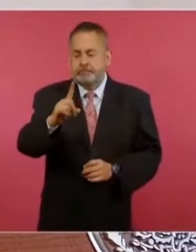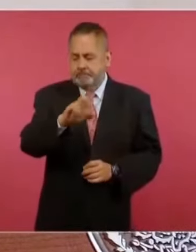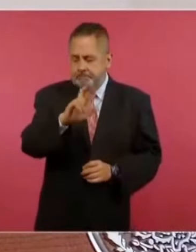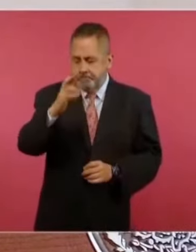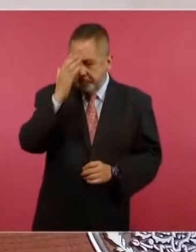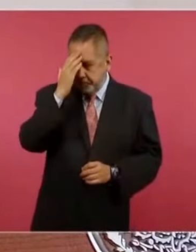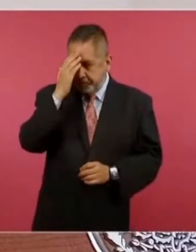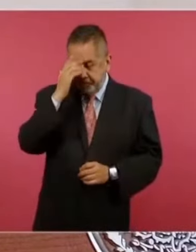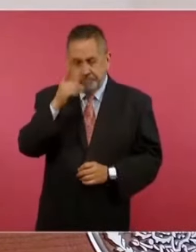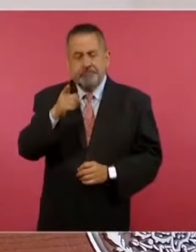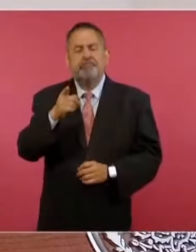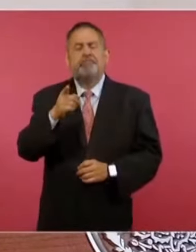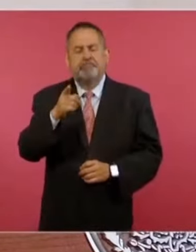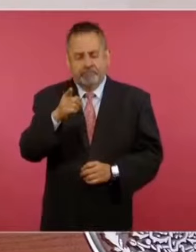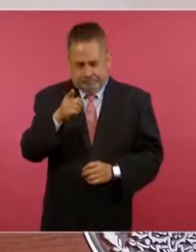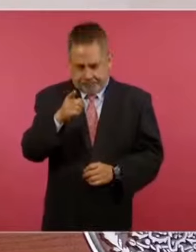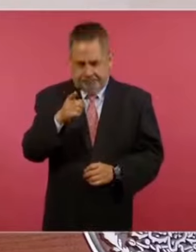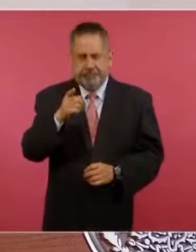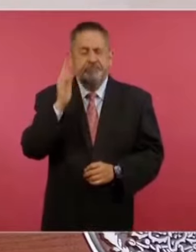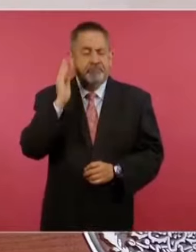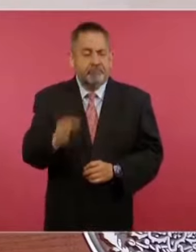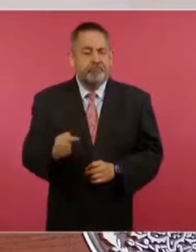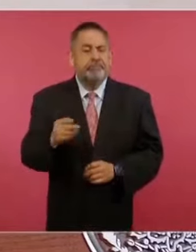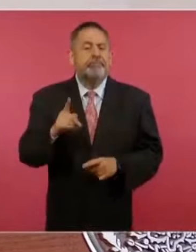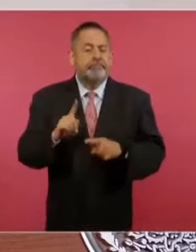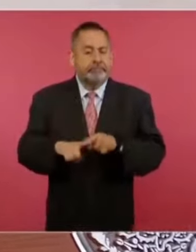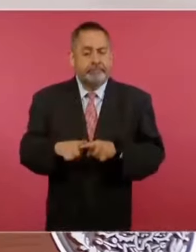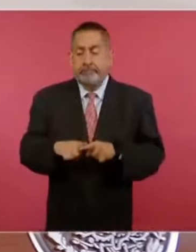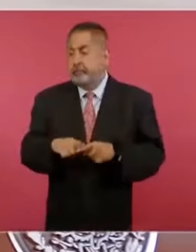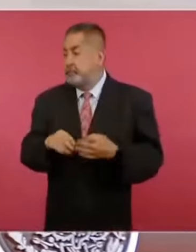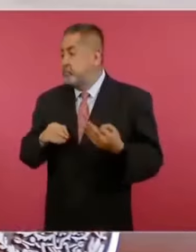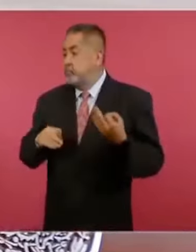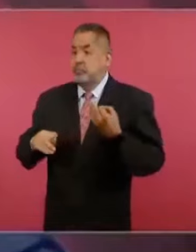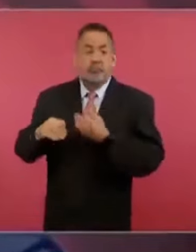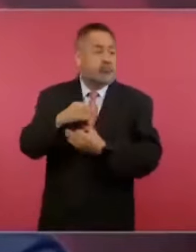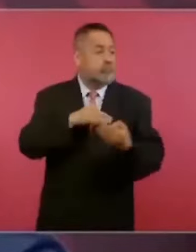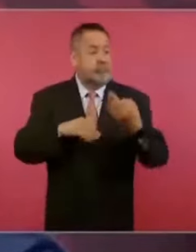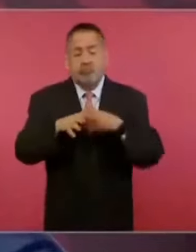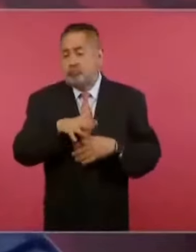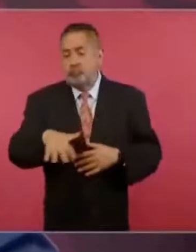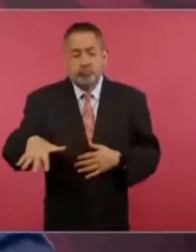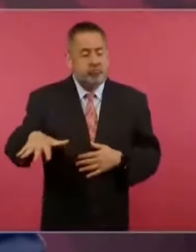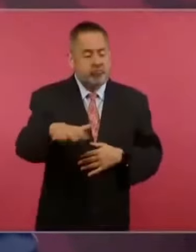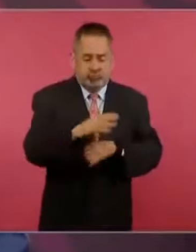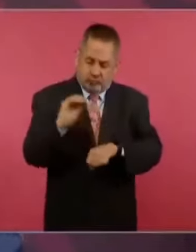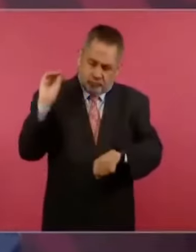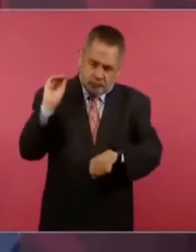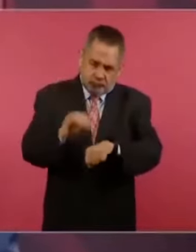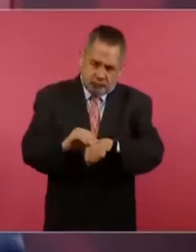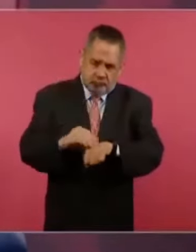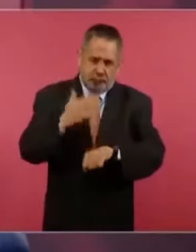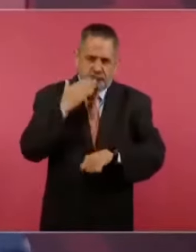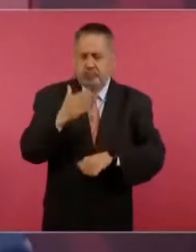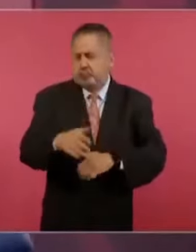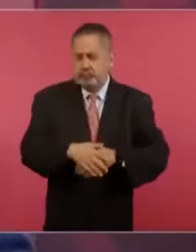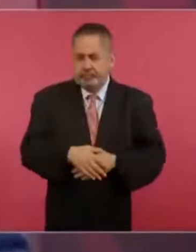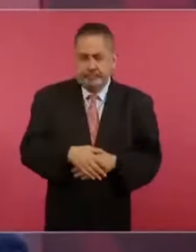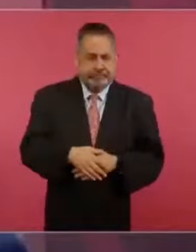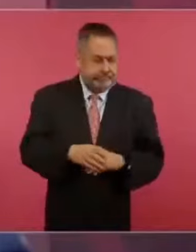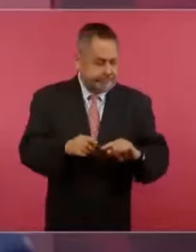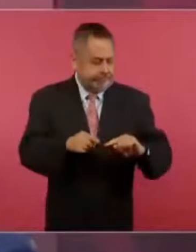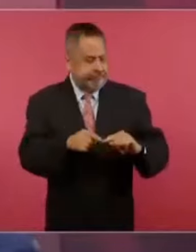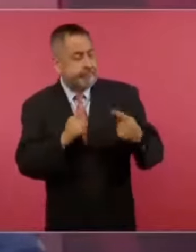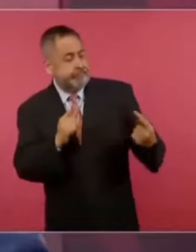que todos han actuado bien hasta nuestros